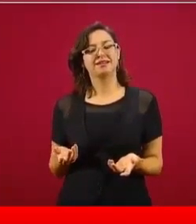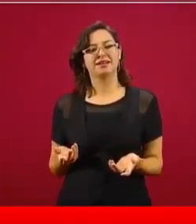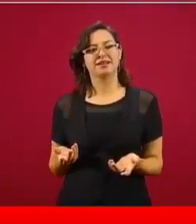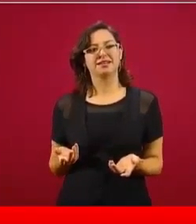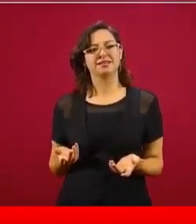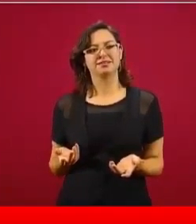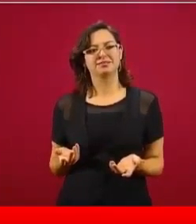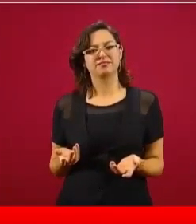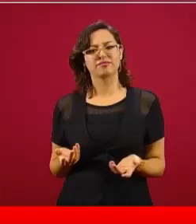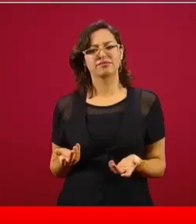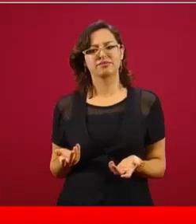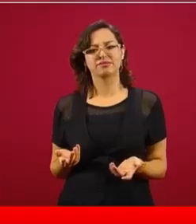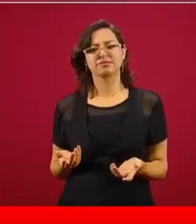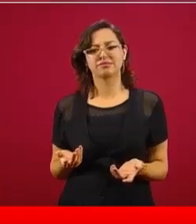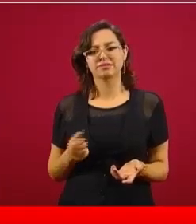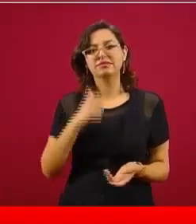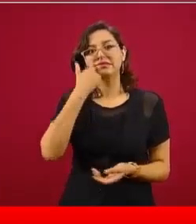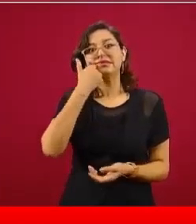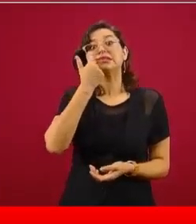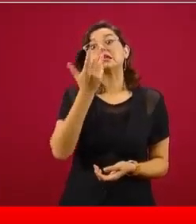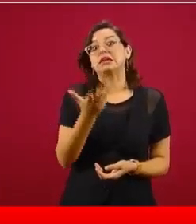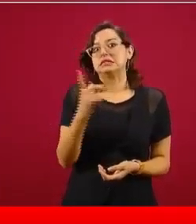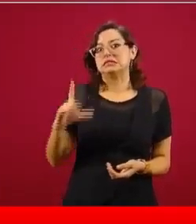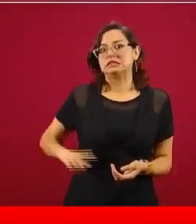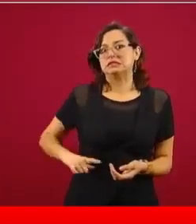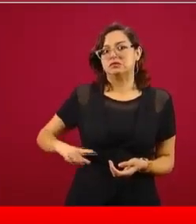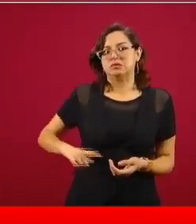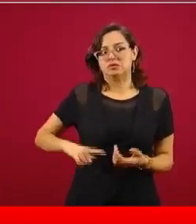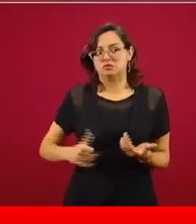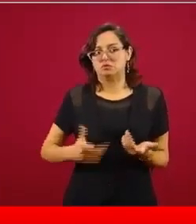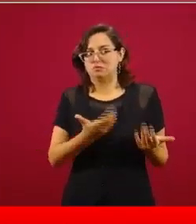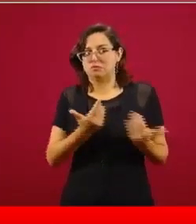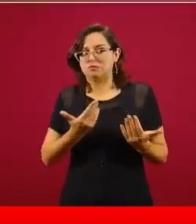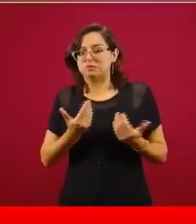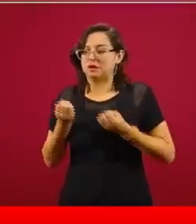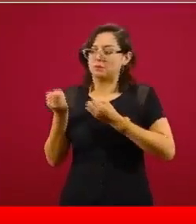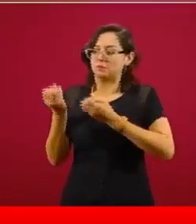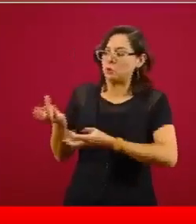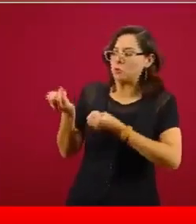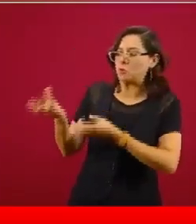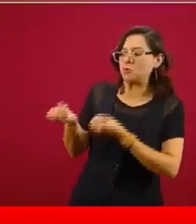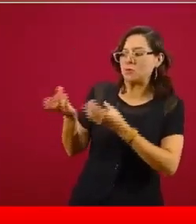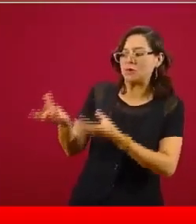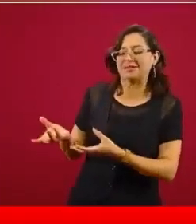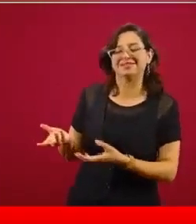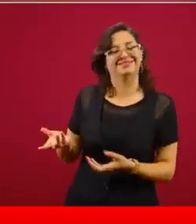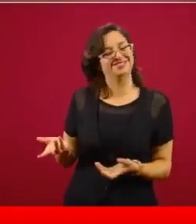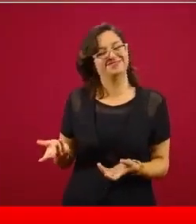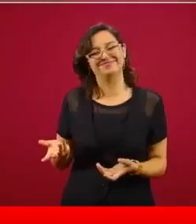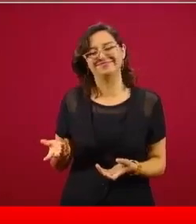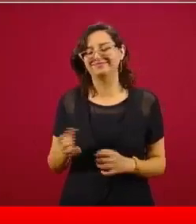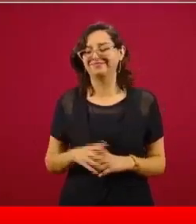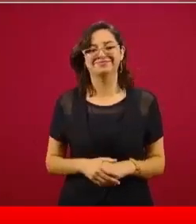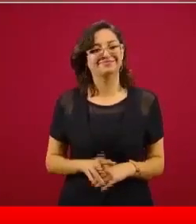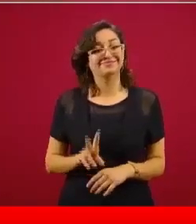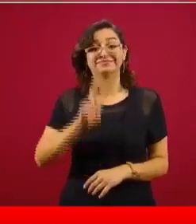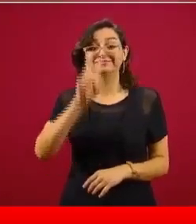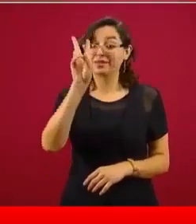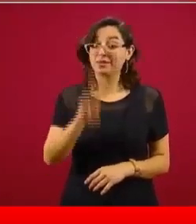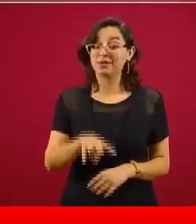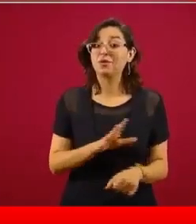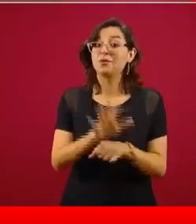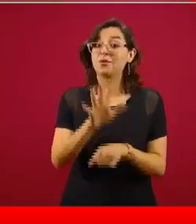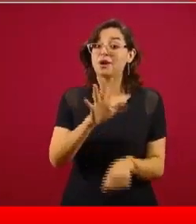que existiera el Estado. La verdad es que tenían secuestrado al Estado,